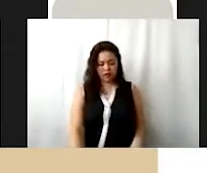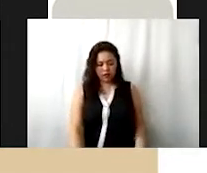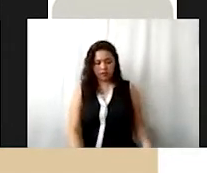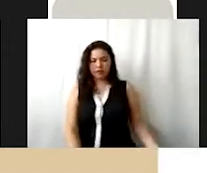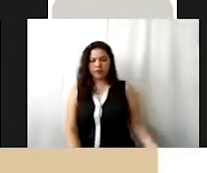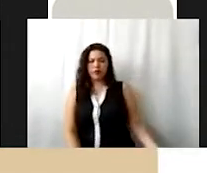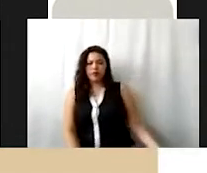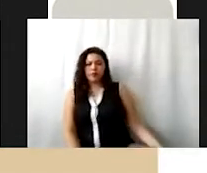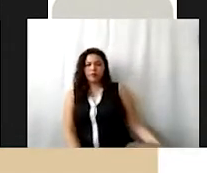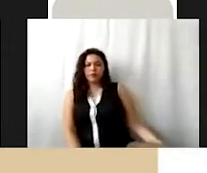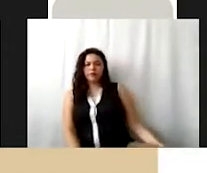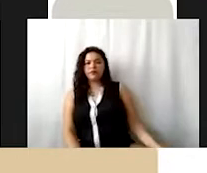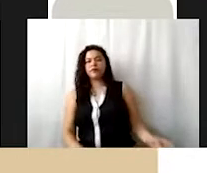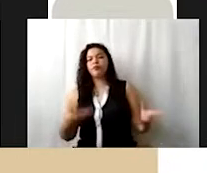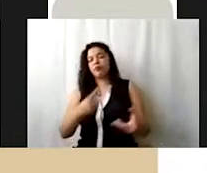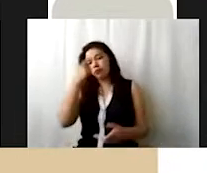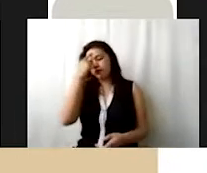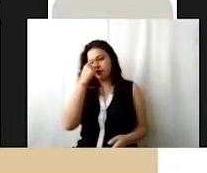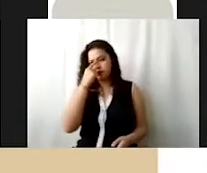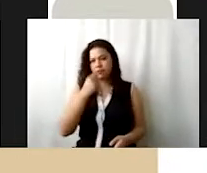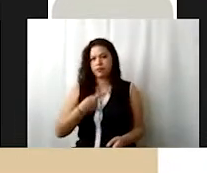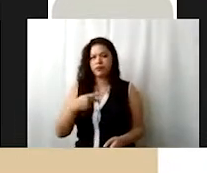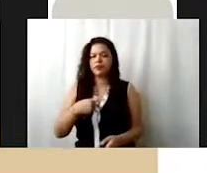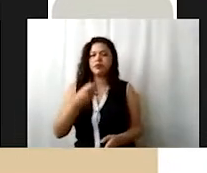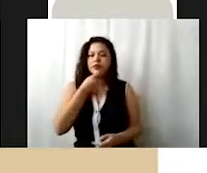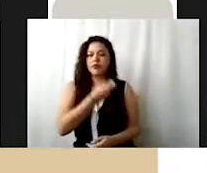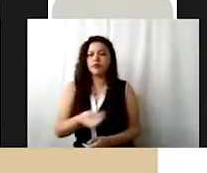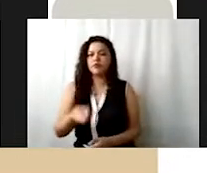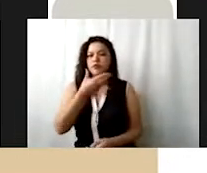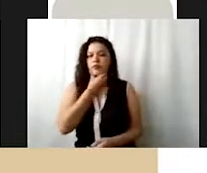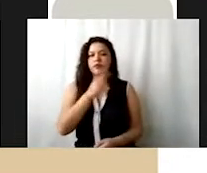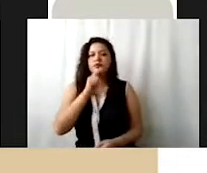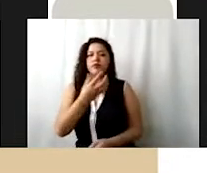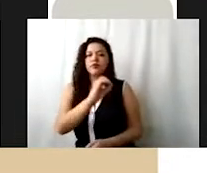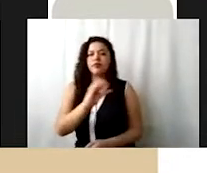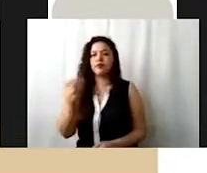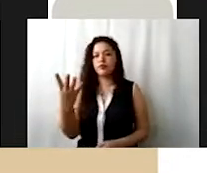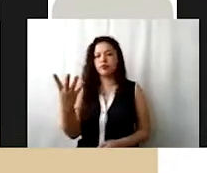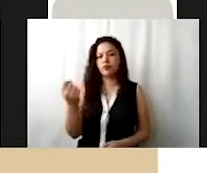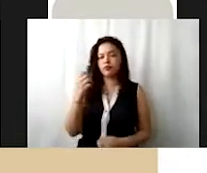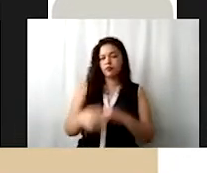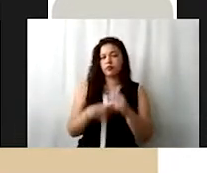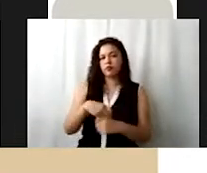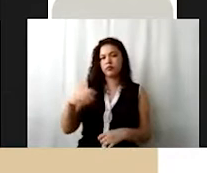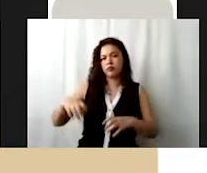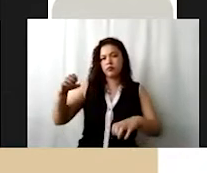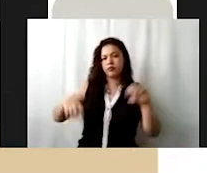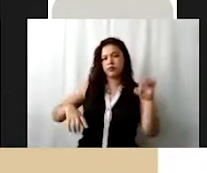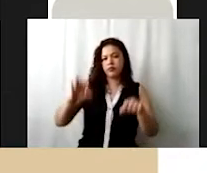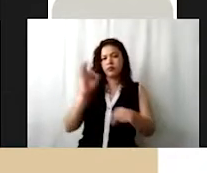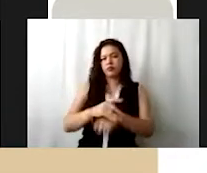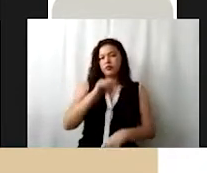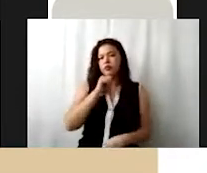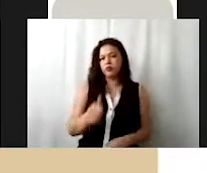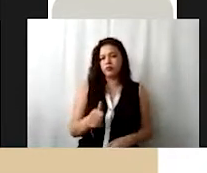estamos hablando de un perfil de población de niñas y niños de 0 a 9 años de edad en estado de desprotección. Estamos